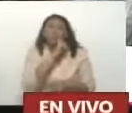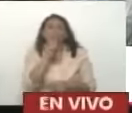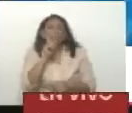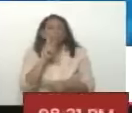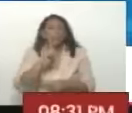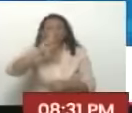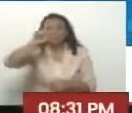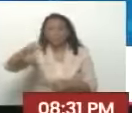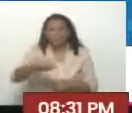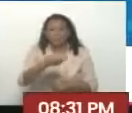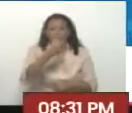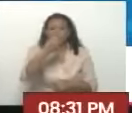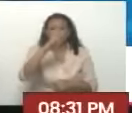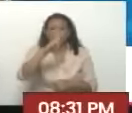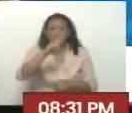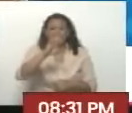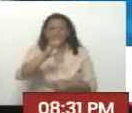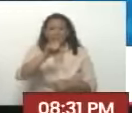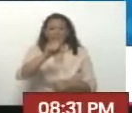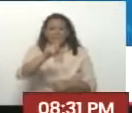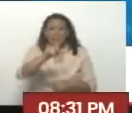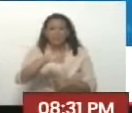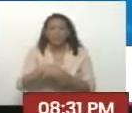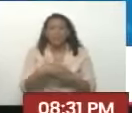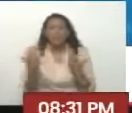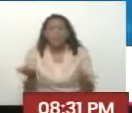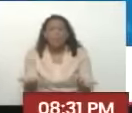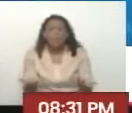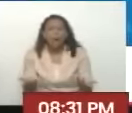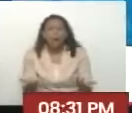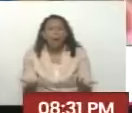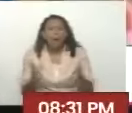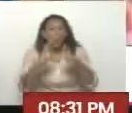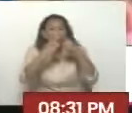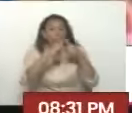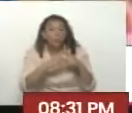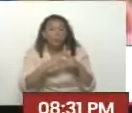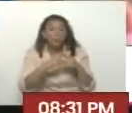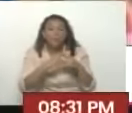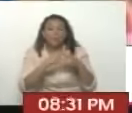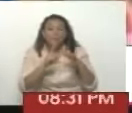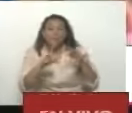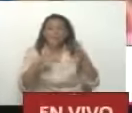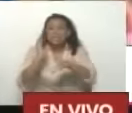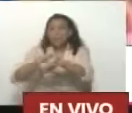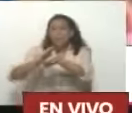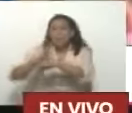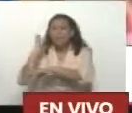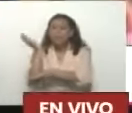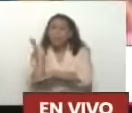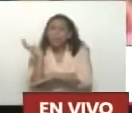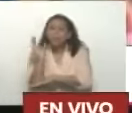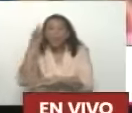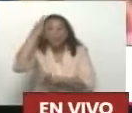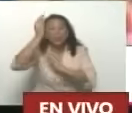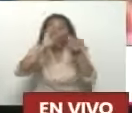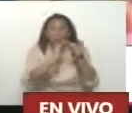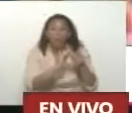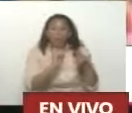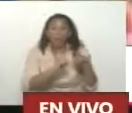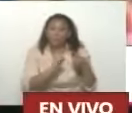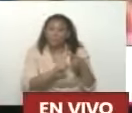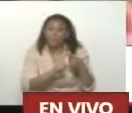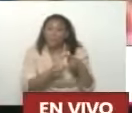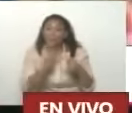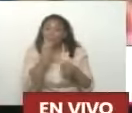Greilis Martínez Greilis Greilis ¿Qué temas priorizaron? Bueno cada comuna Por ejemplo Fueron asambleas De ciudadanos En los consejos comunales Primeramente